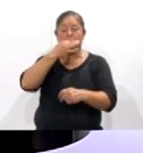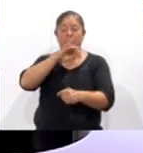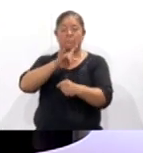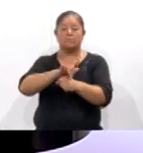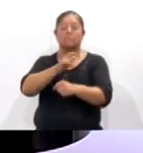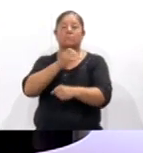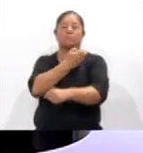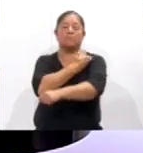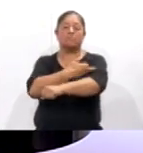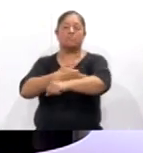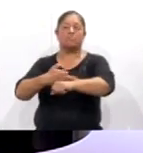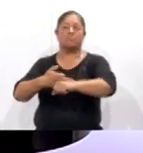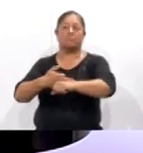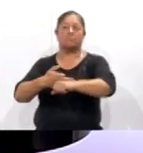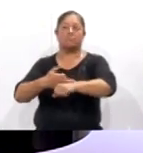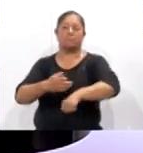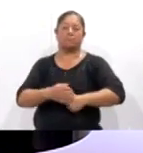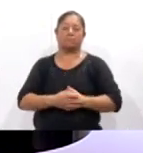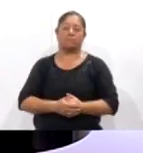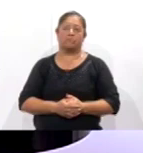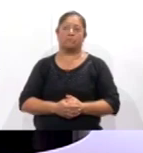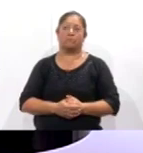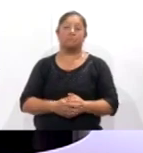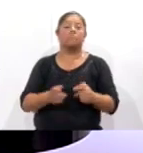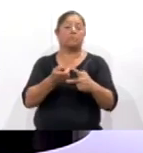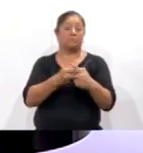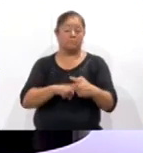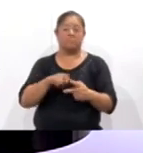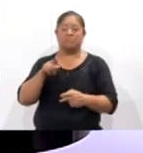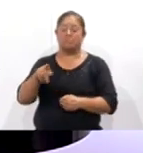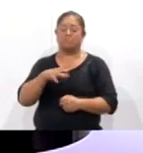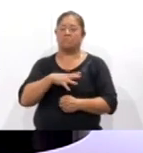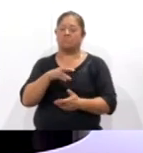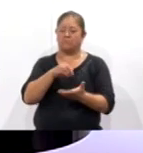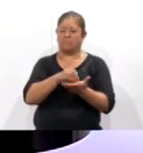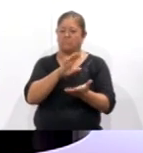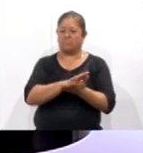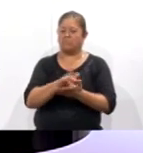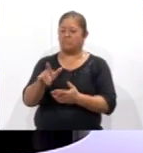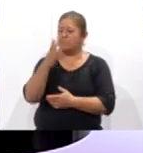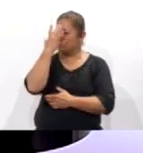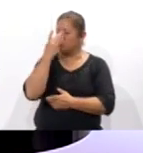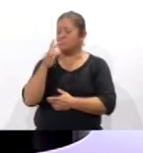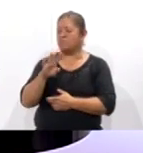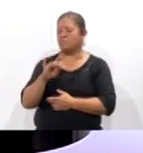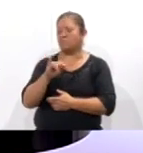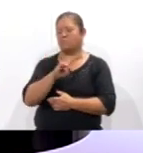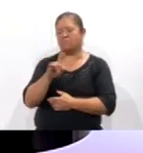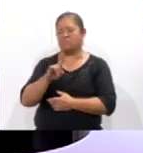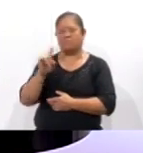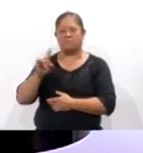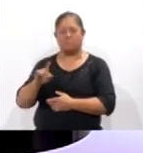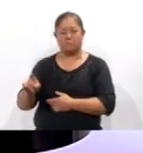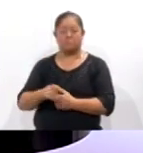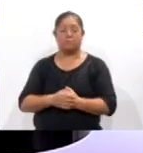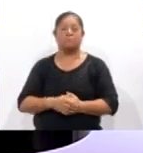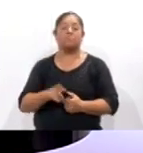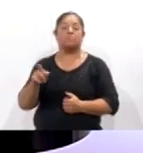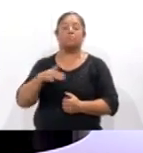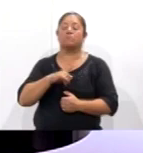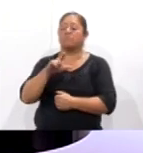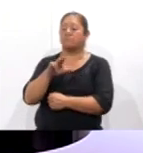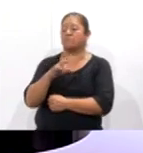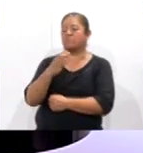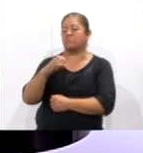Familia. Iniciará con una puesta en escena titulada El Mago de Guiz. Esta obra protagonizada por Lucero